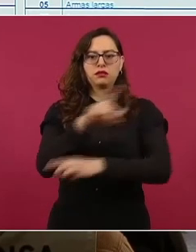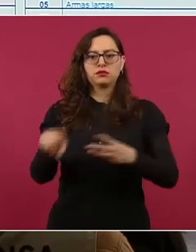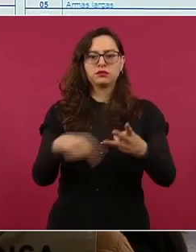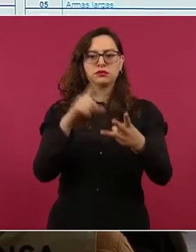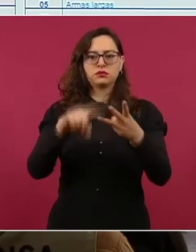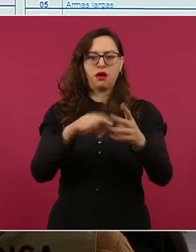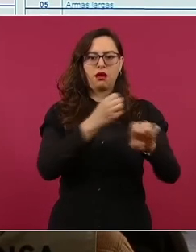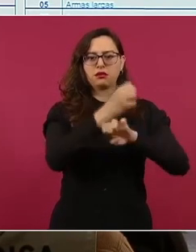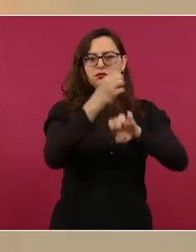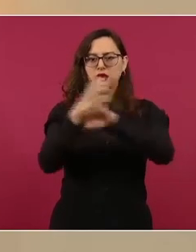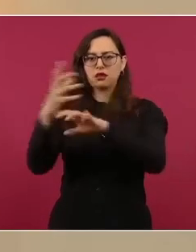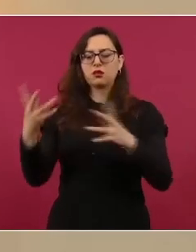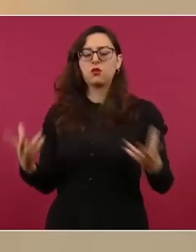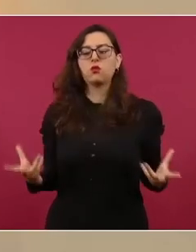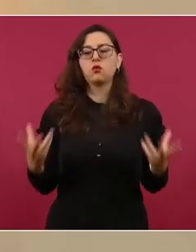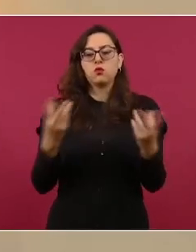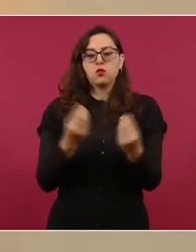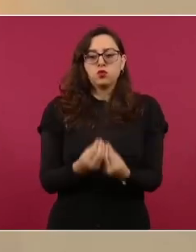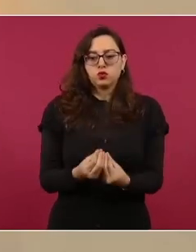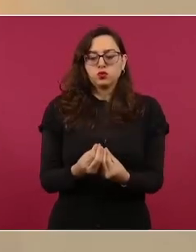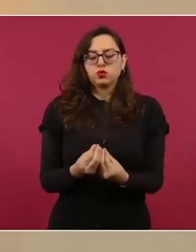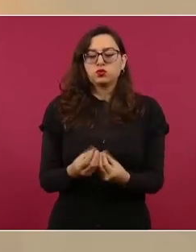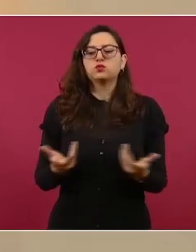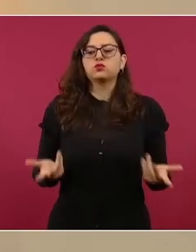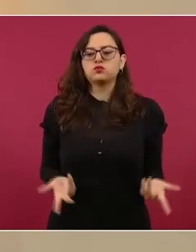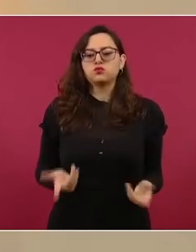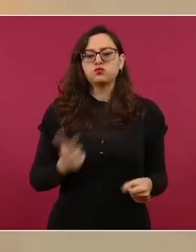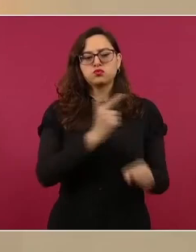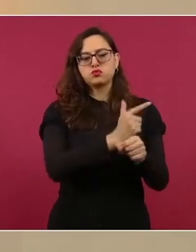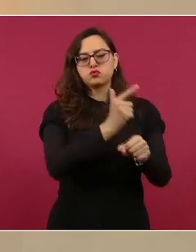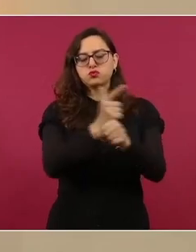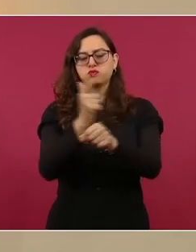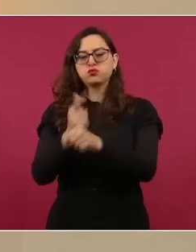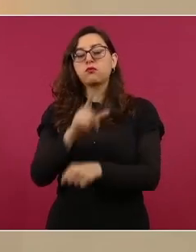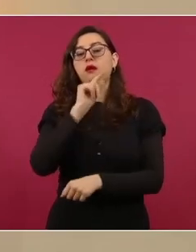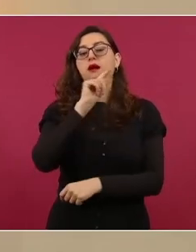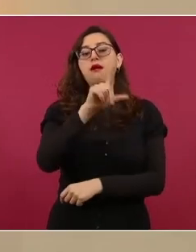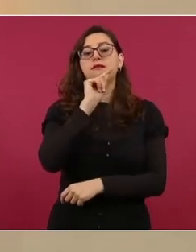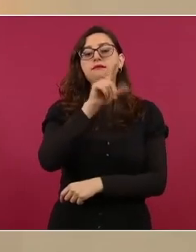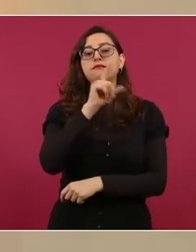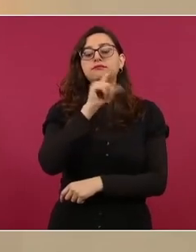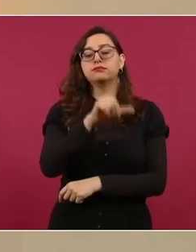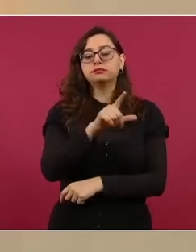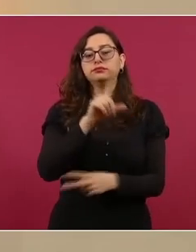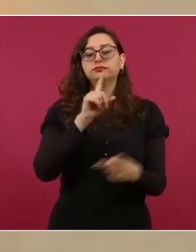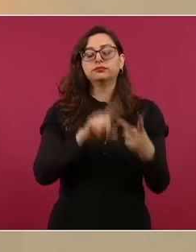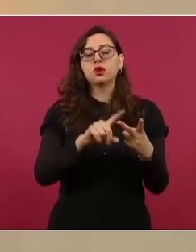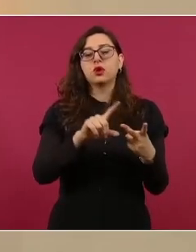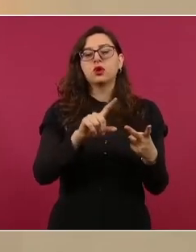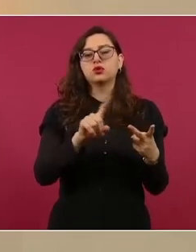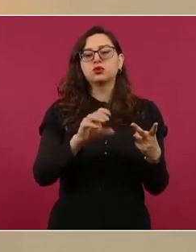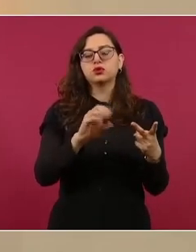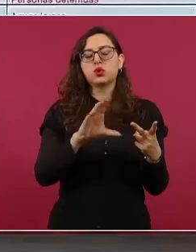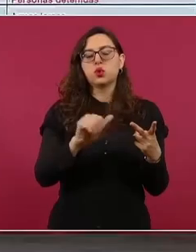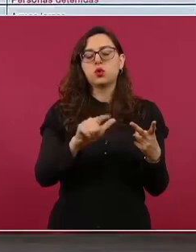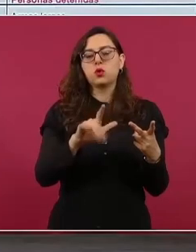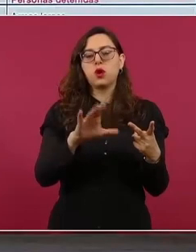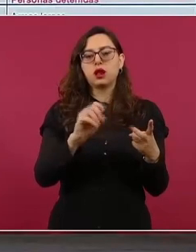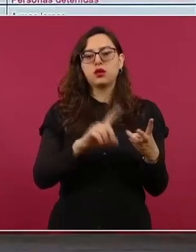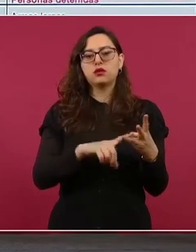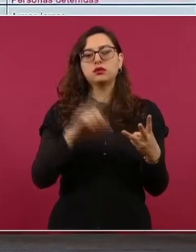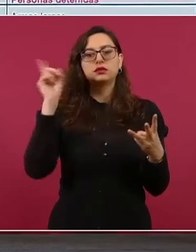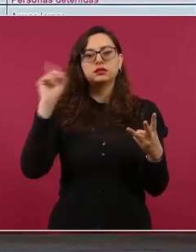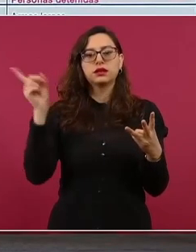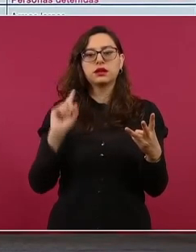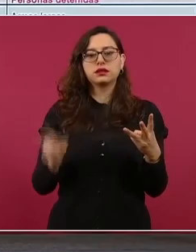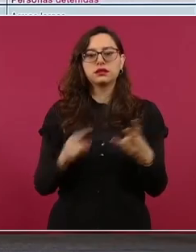locales, son los casos de diferentes operaciones en Jalisco, en Zocualco y en Tepetongo, Zacatecas